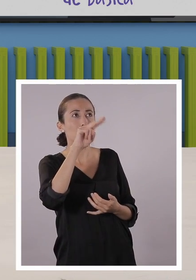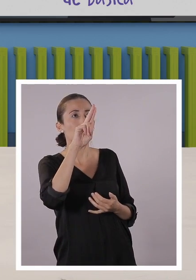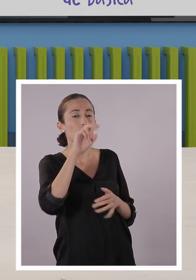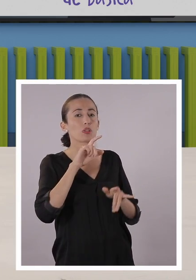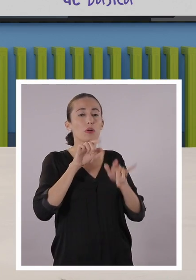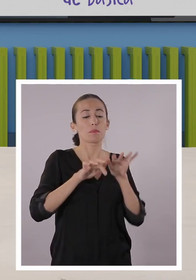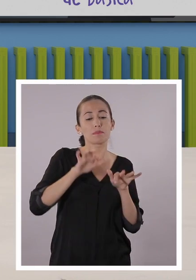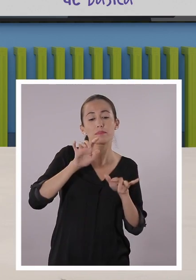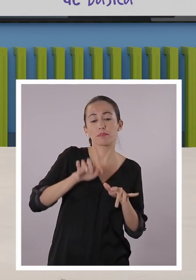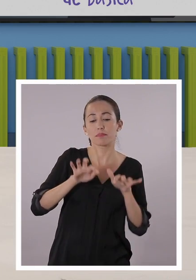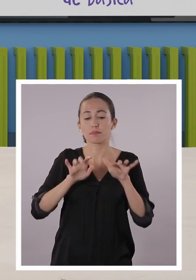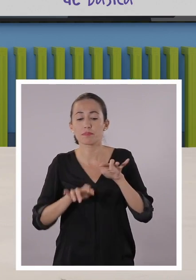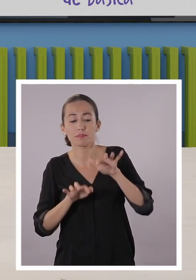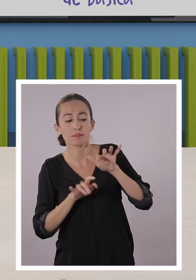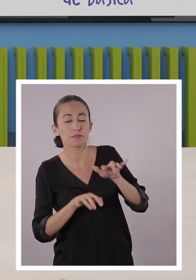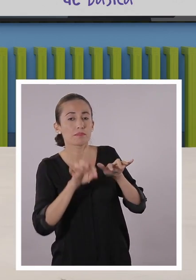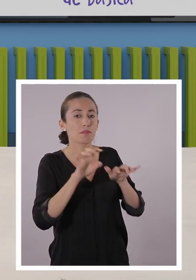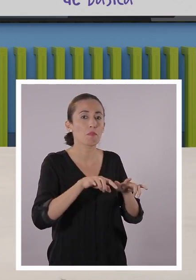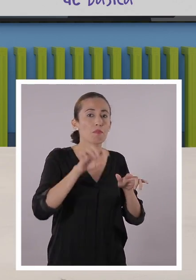minueto!